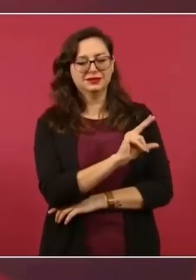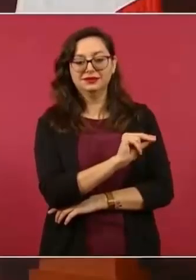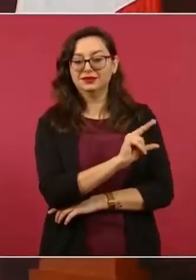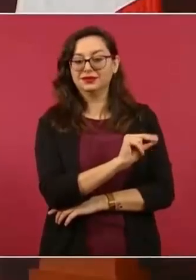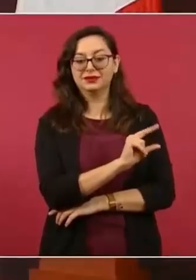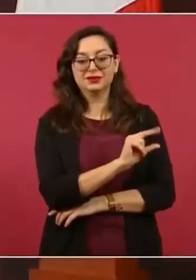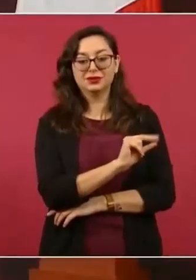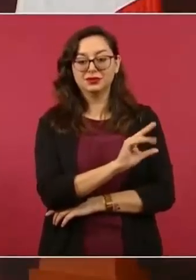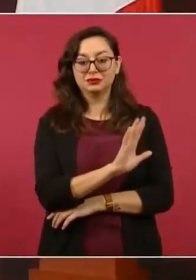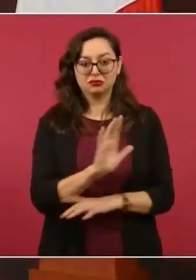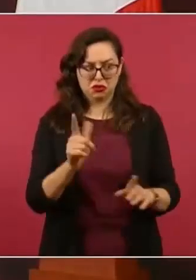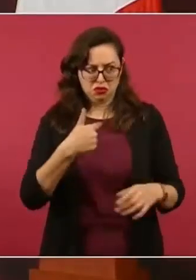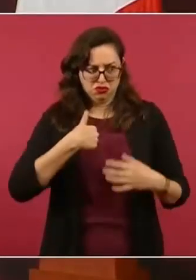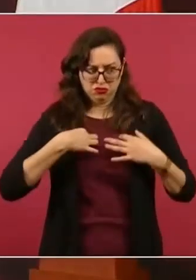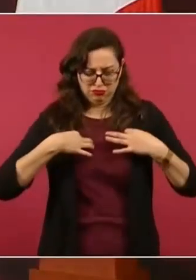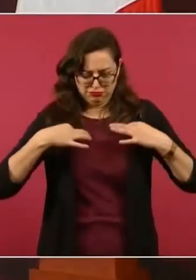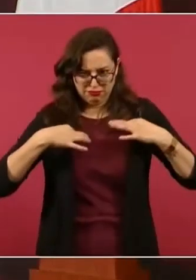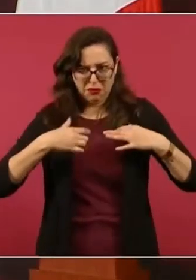a mí que me revisen